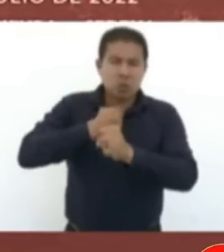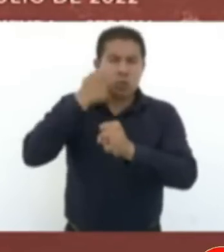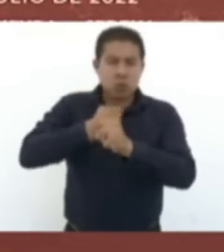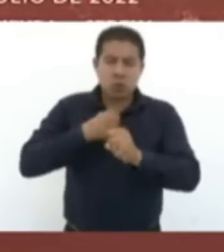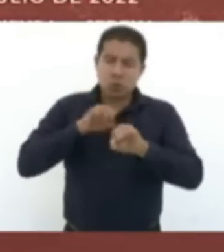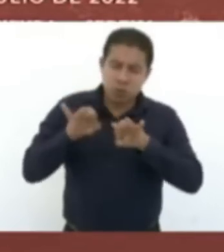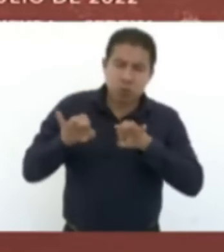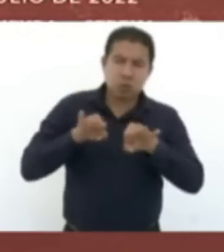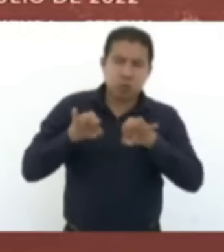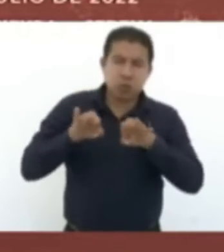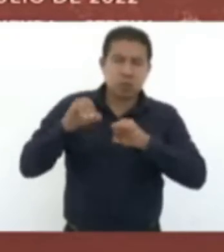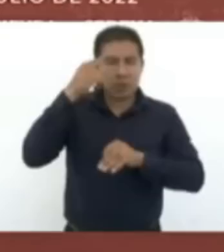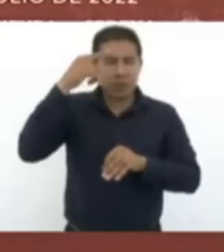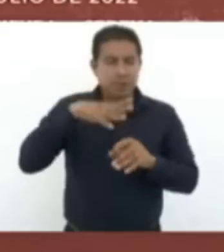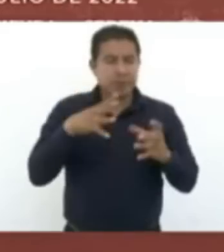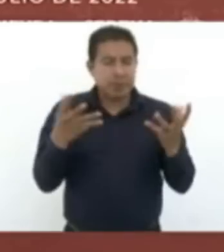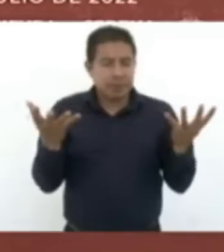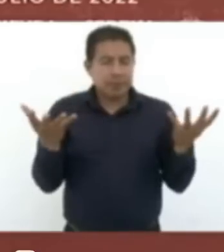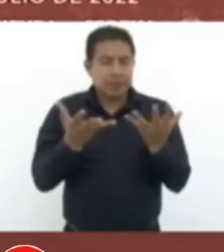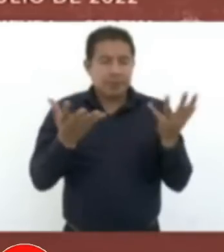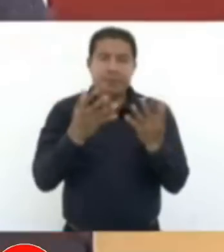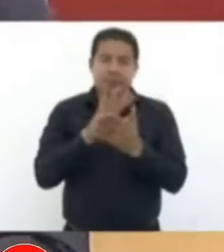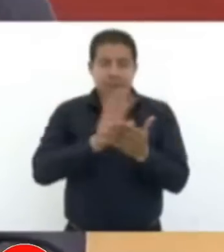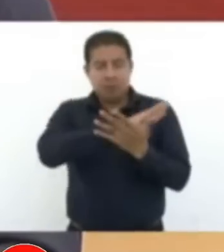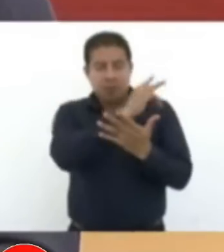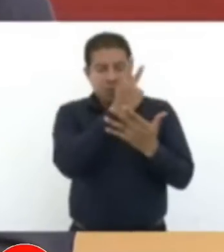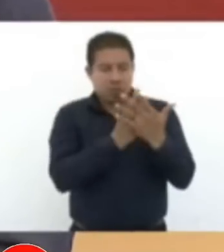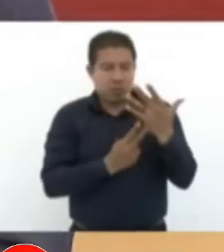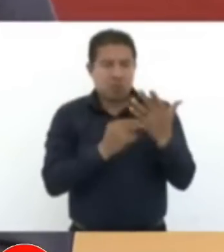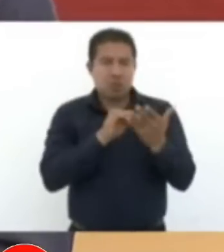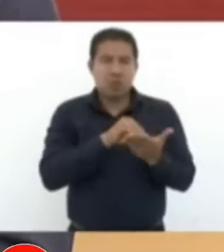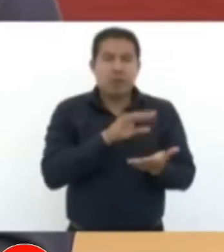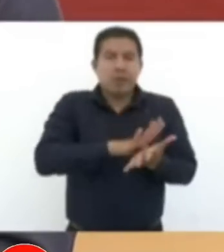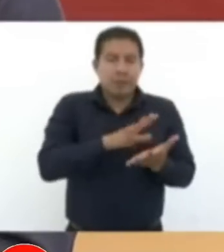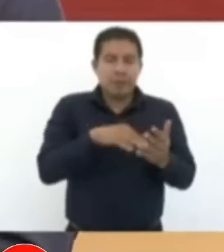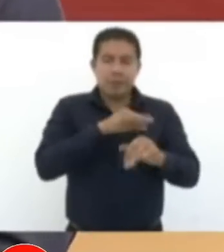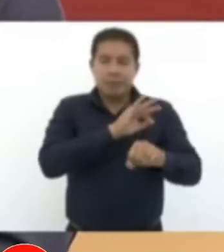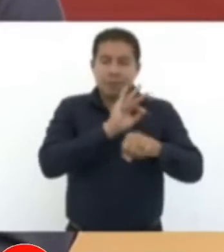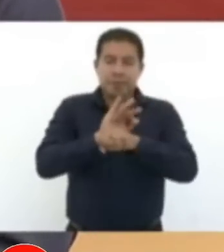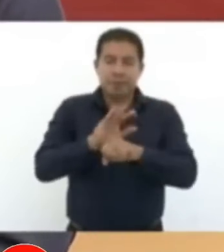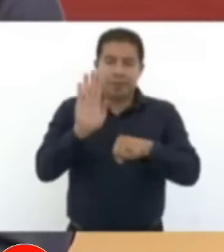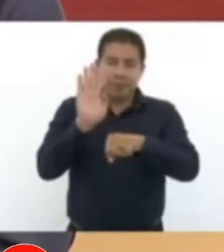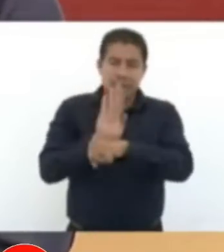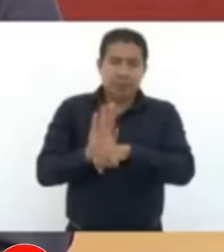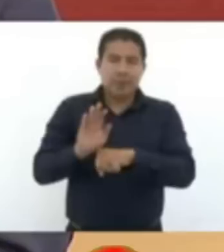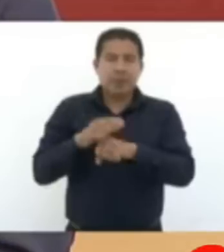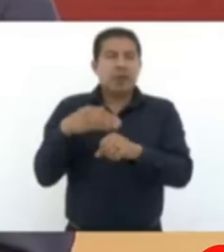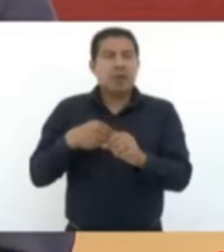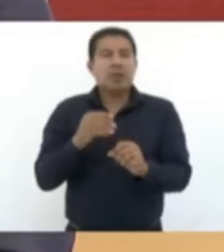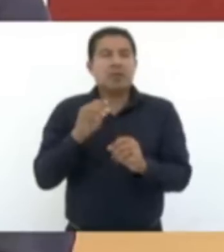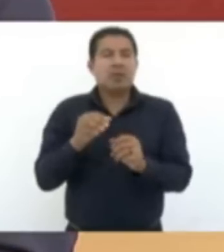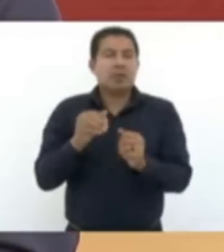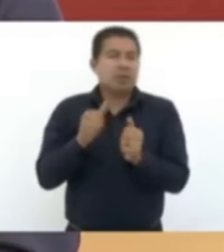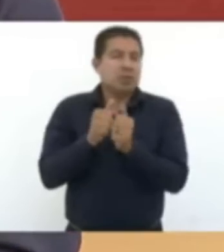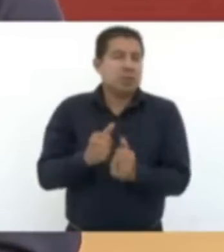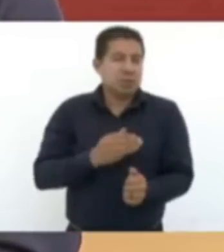están llevando a cabo programas de bienestar como en pocas regiones